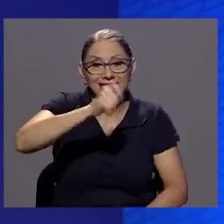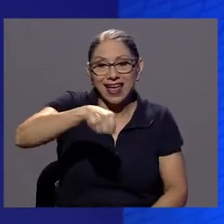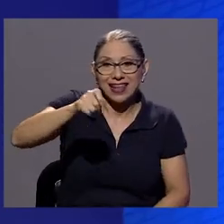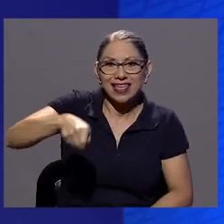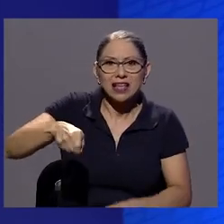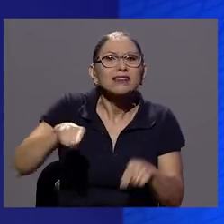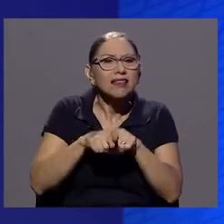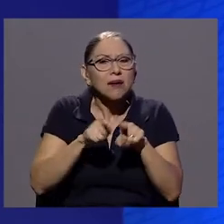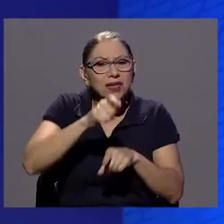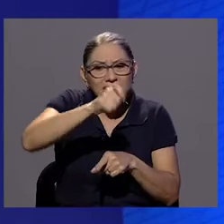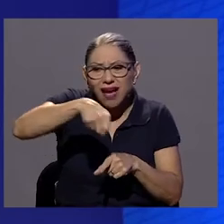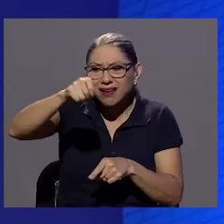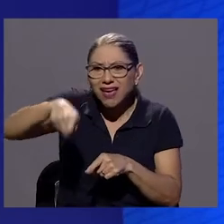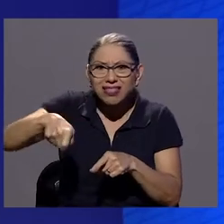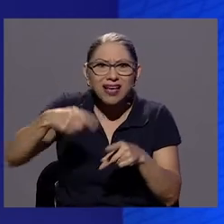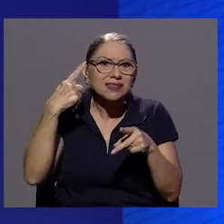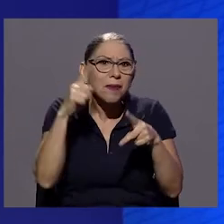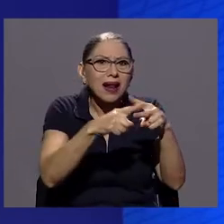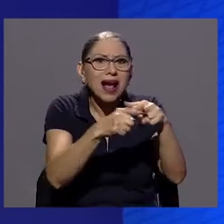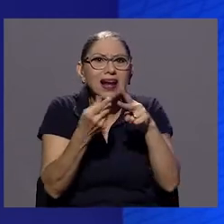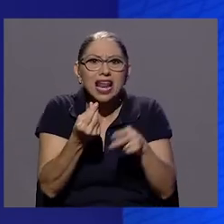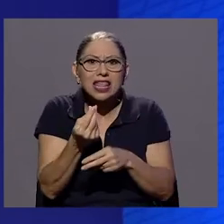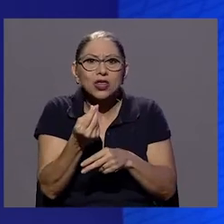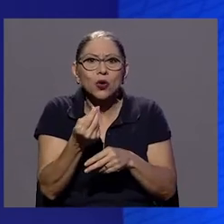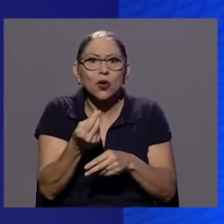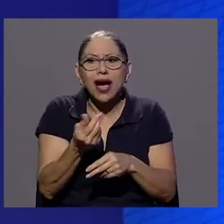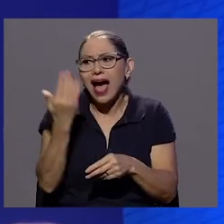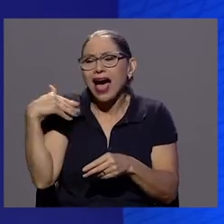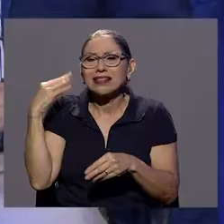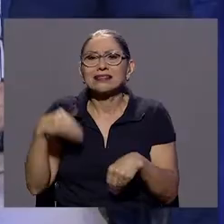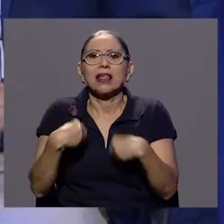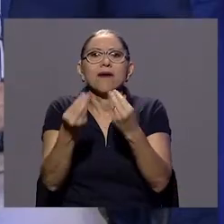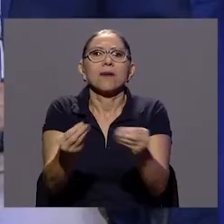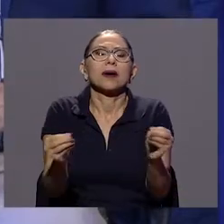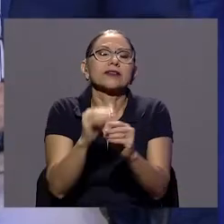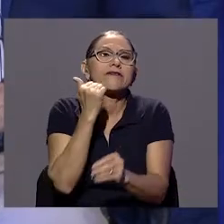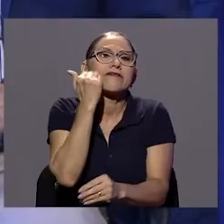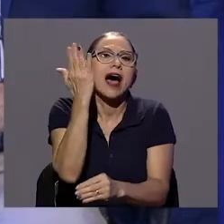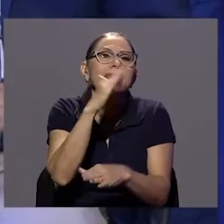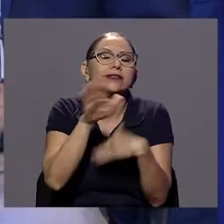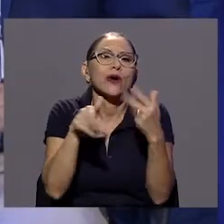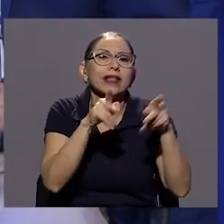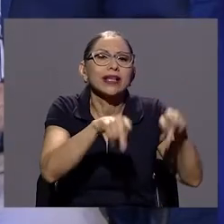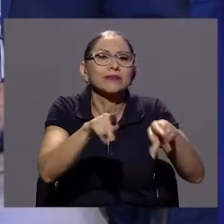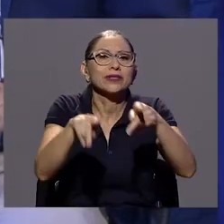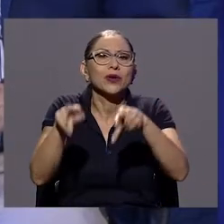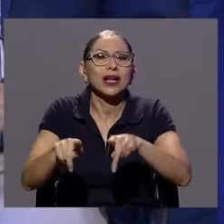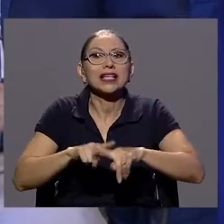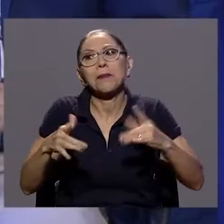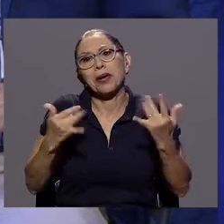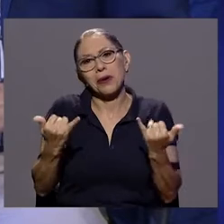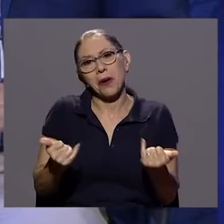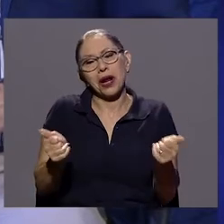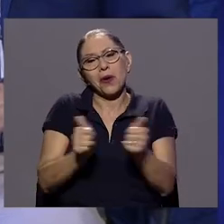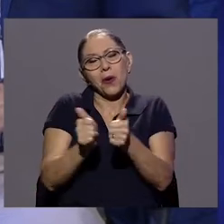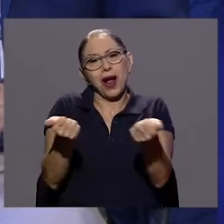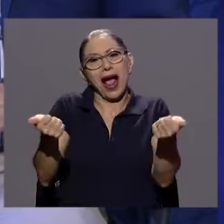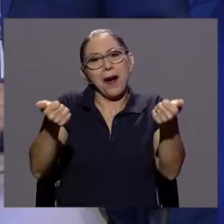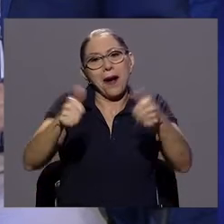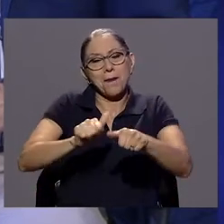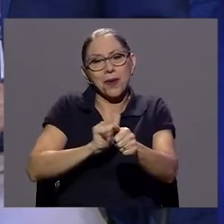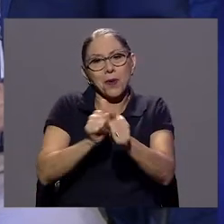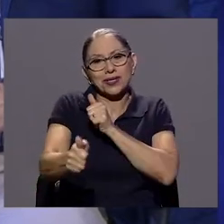de crédito a las personas, que eso se ha limitado un poco, especialmente a partir de la aprobación de la llamada ley contra la usura, pero